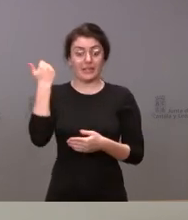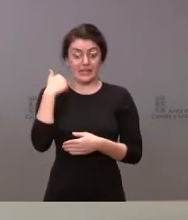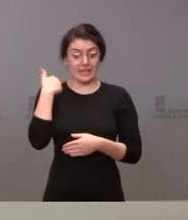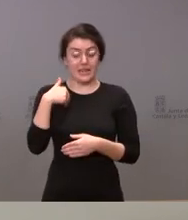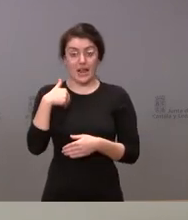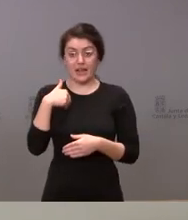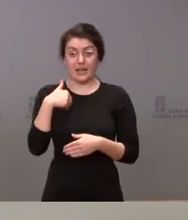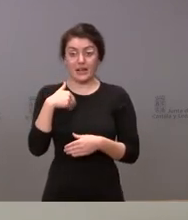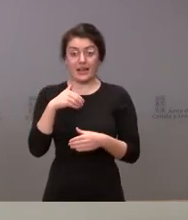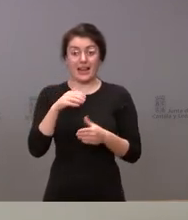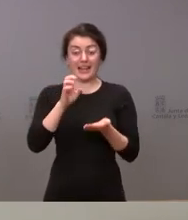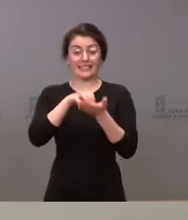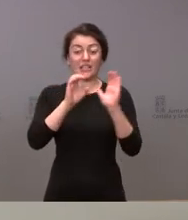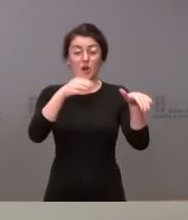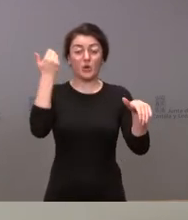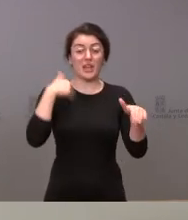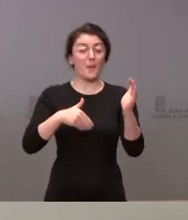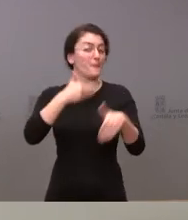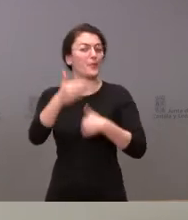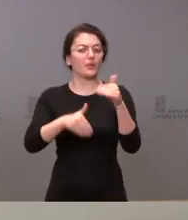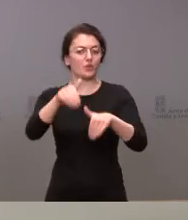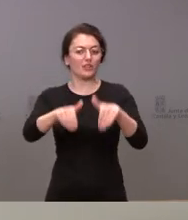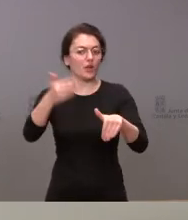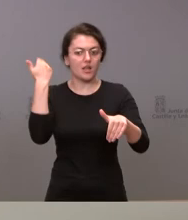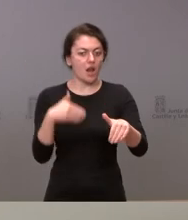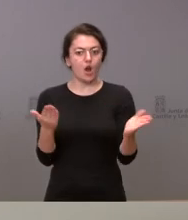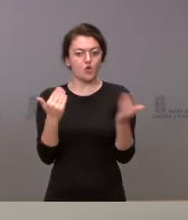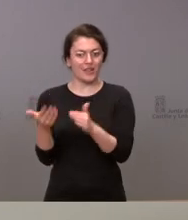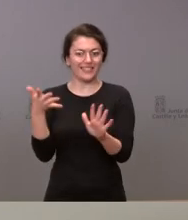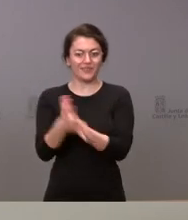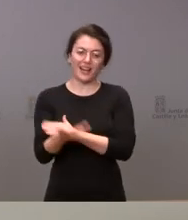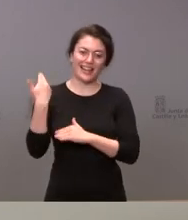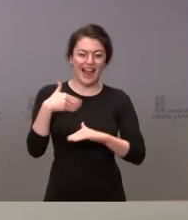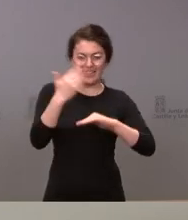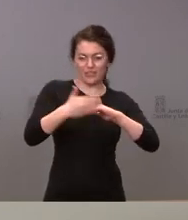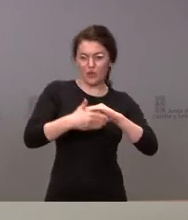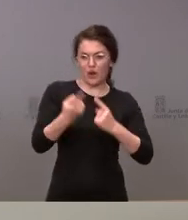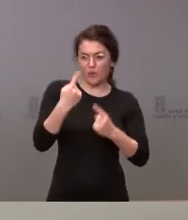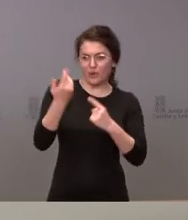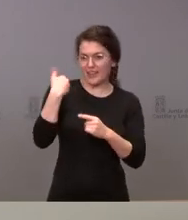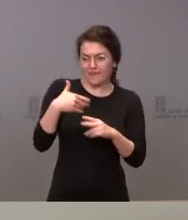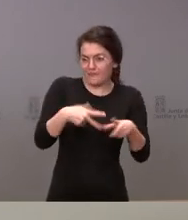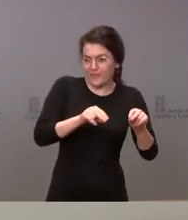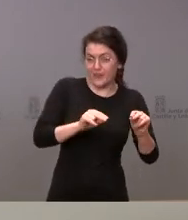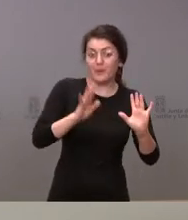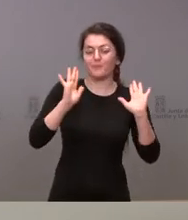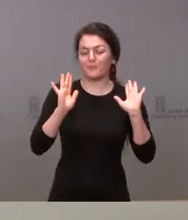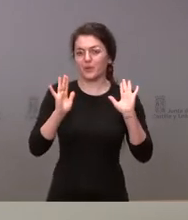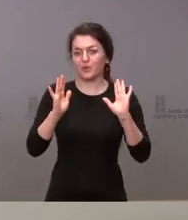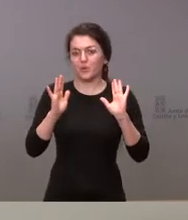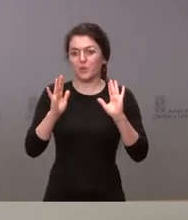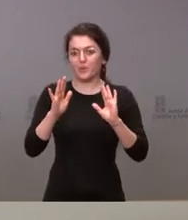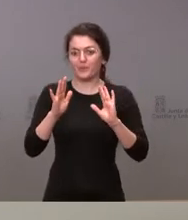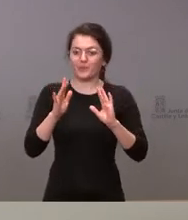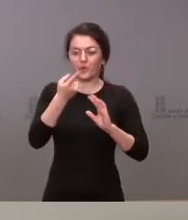no estamos sometidos a algunas restricciones que si lo estábamos antes, pero comprenderán ustedes que en este aspecto de neutralidad nosotros